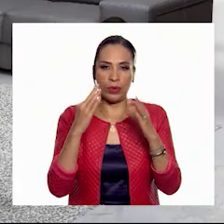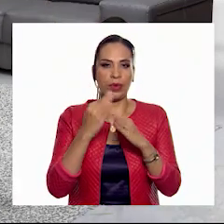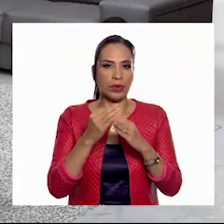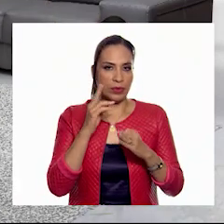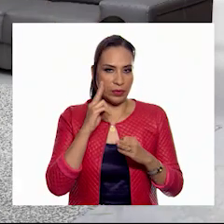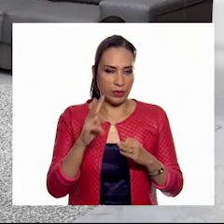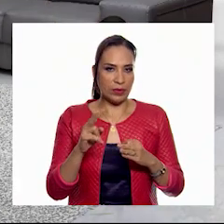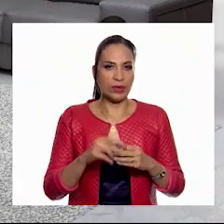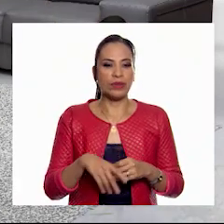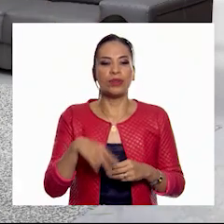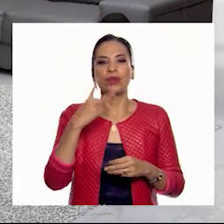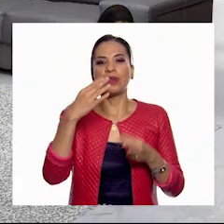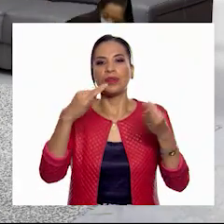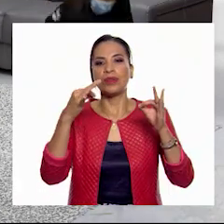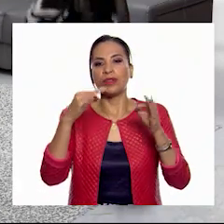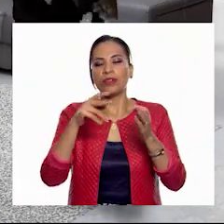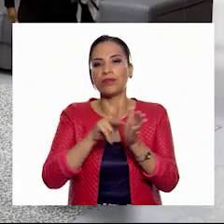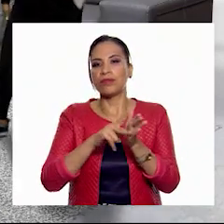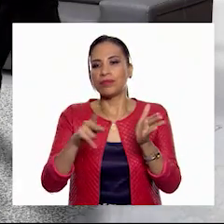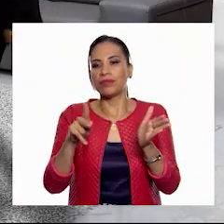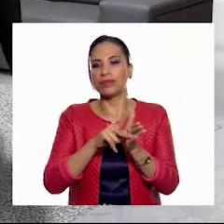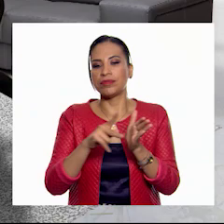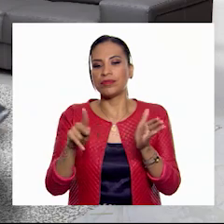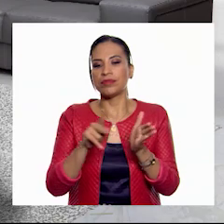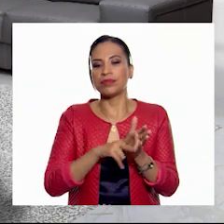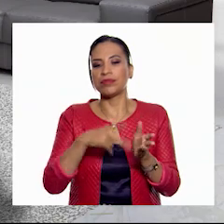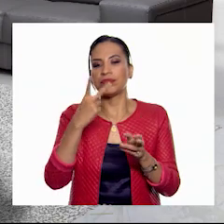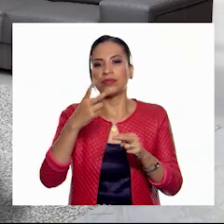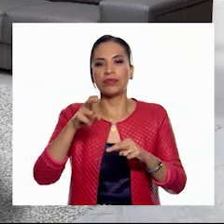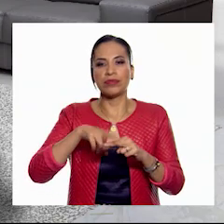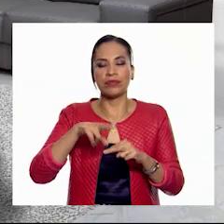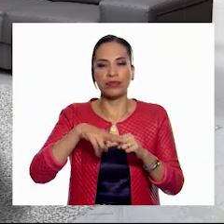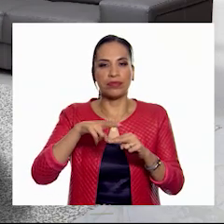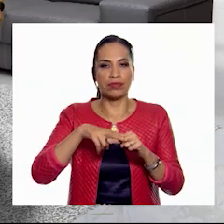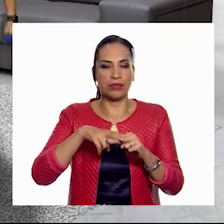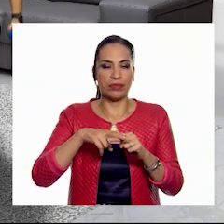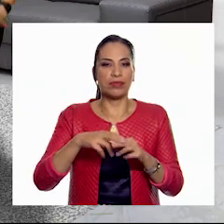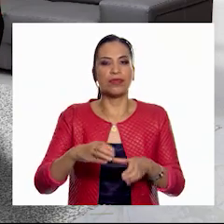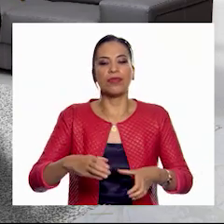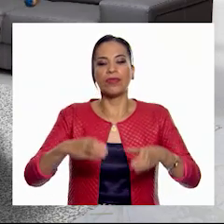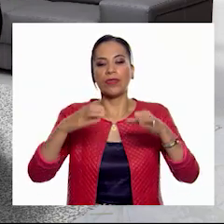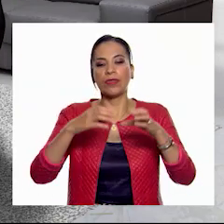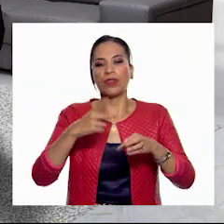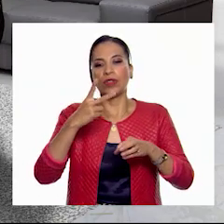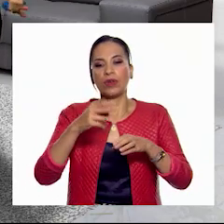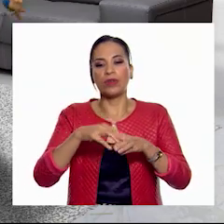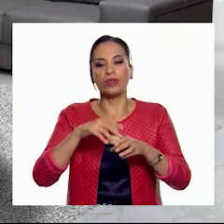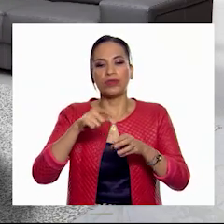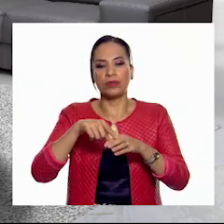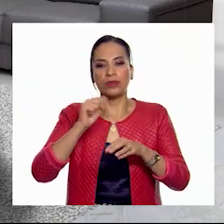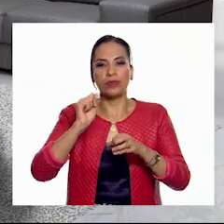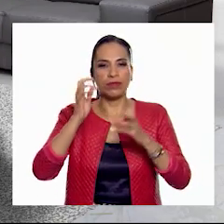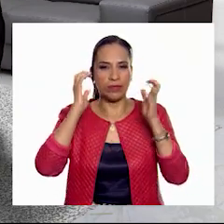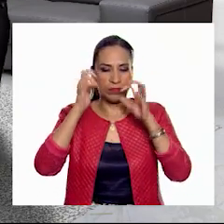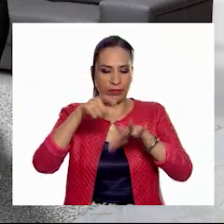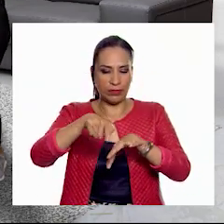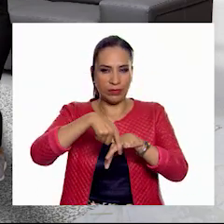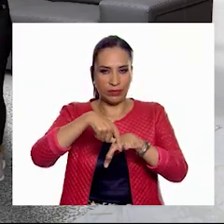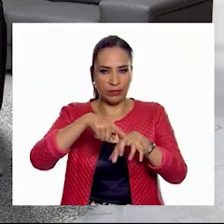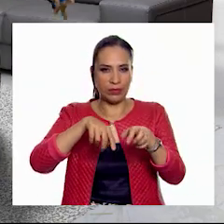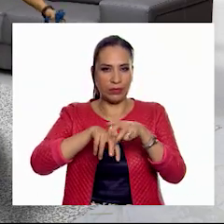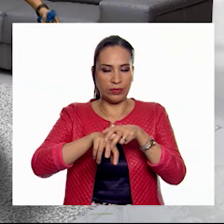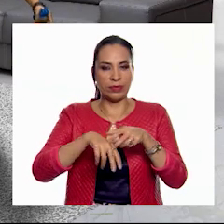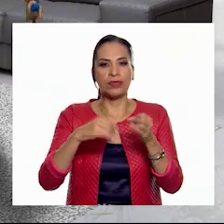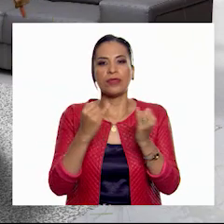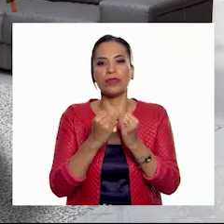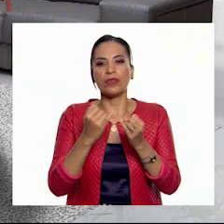los que usamos ahorita, dos hojas de periódico, dos sillas o bancos y dos chanclas con las que nos vayamos. ¡Uy, muy bien! Esperen.